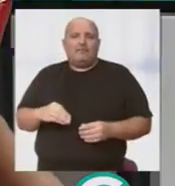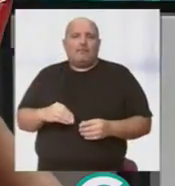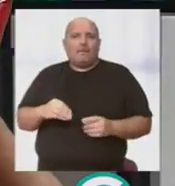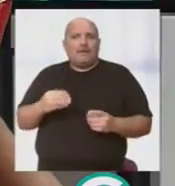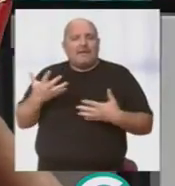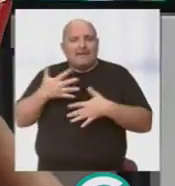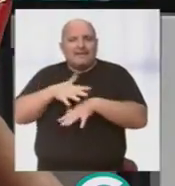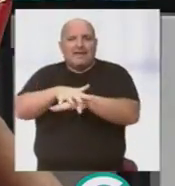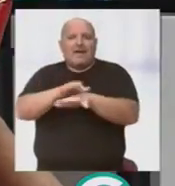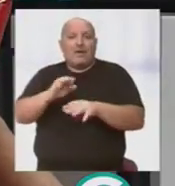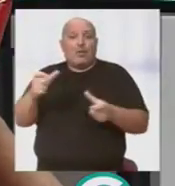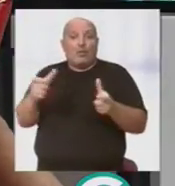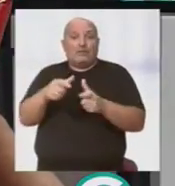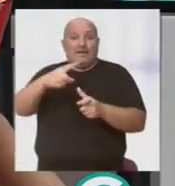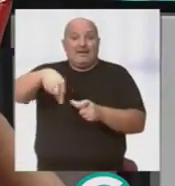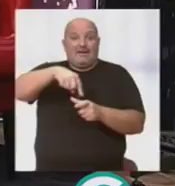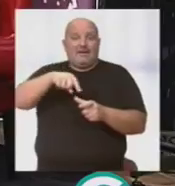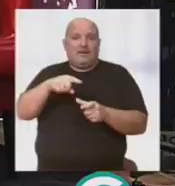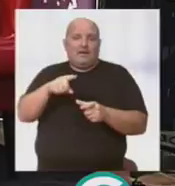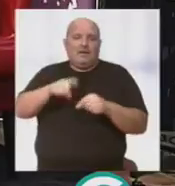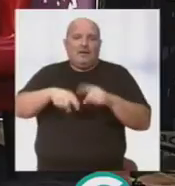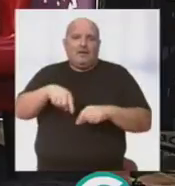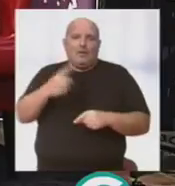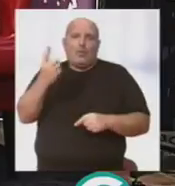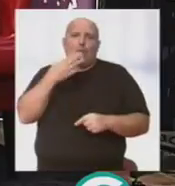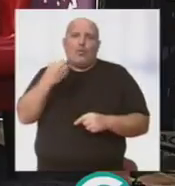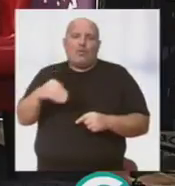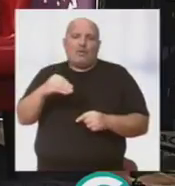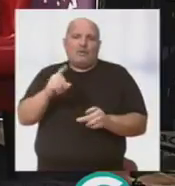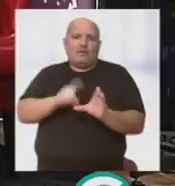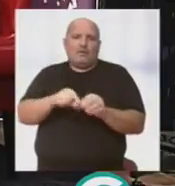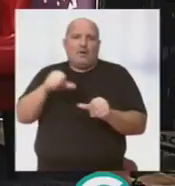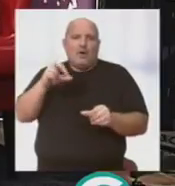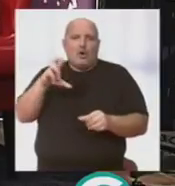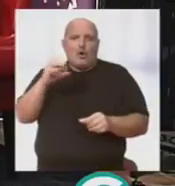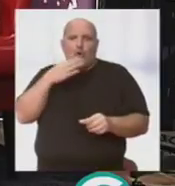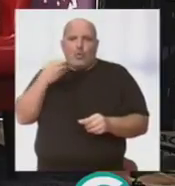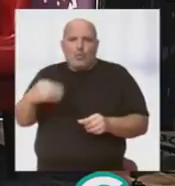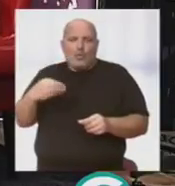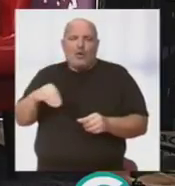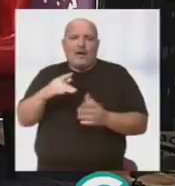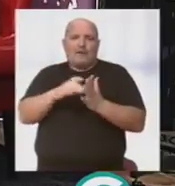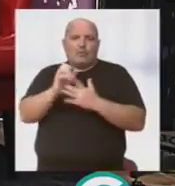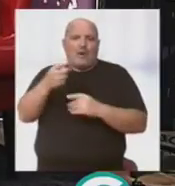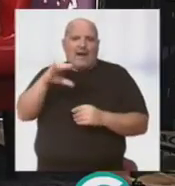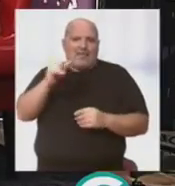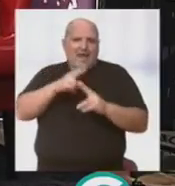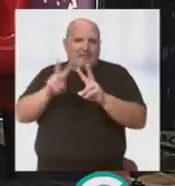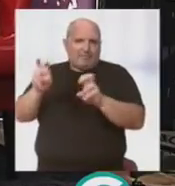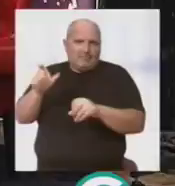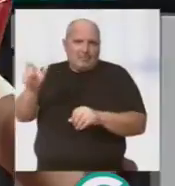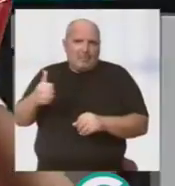integrar dentro de la Junta, concretamente tenemos un joven que forma parte del Coro Juvenil, tenemos Jesús García, que